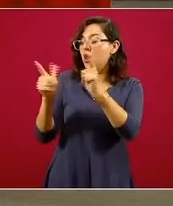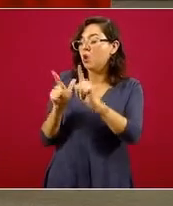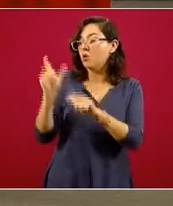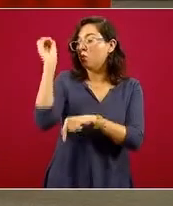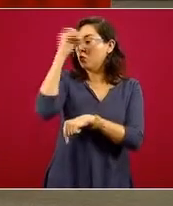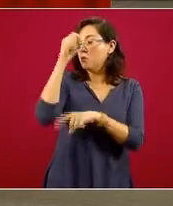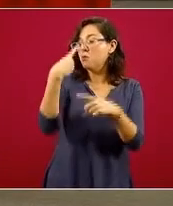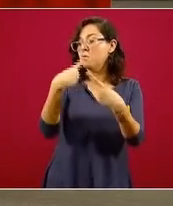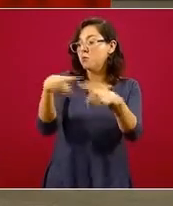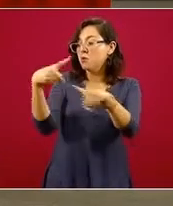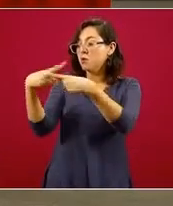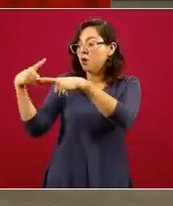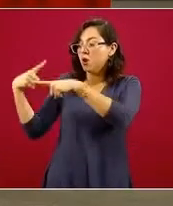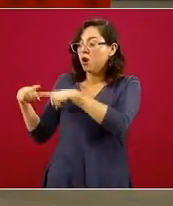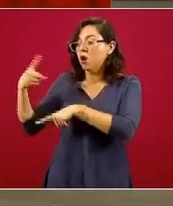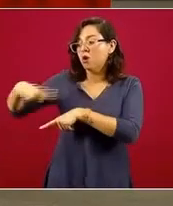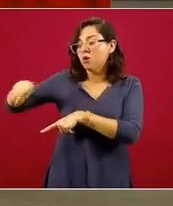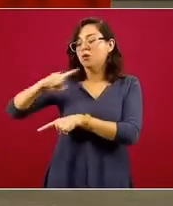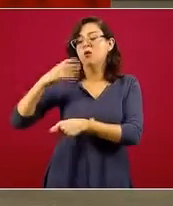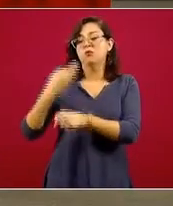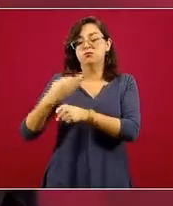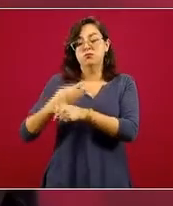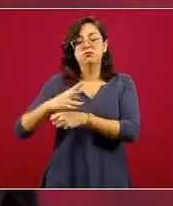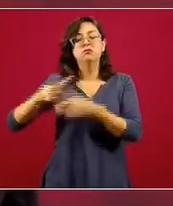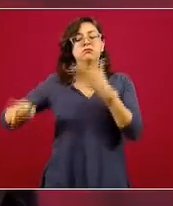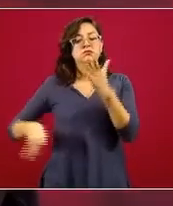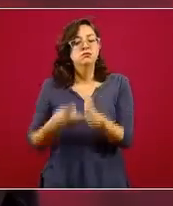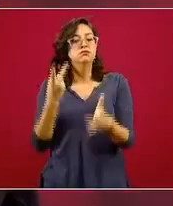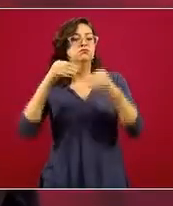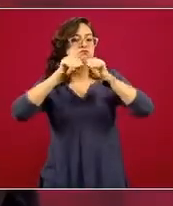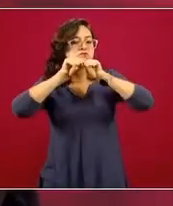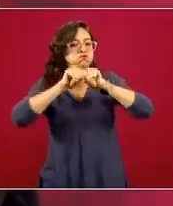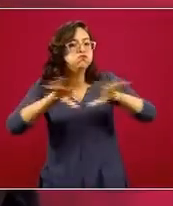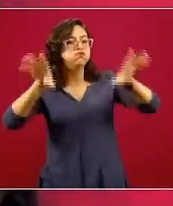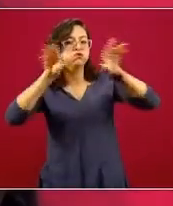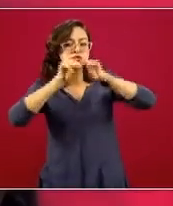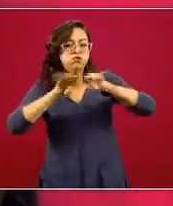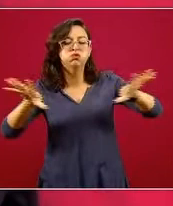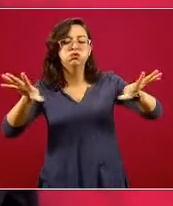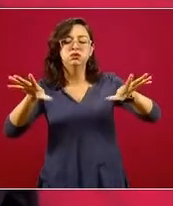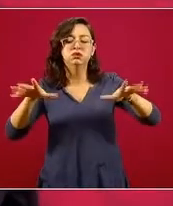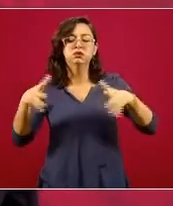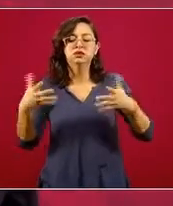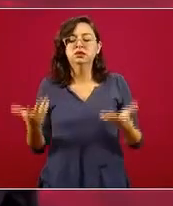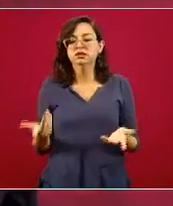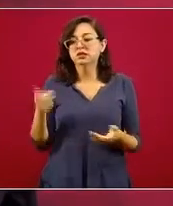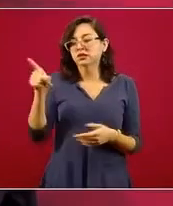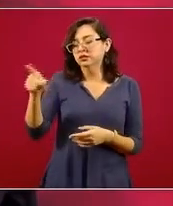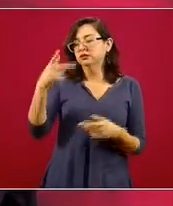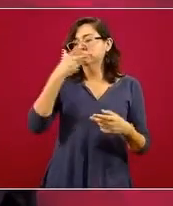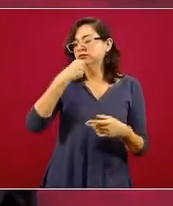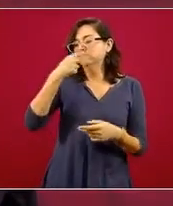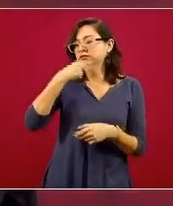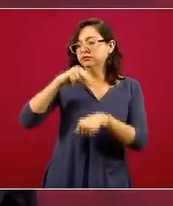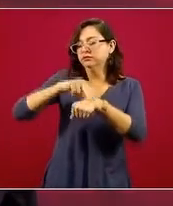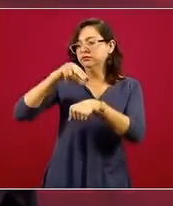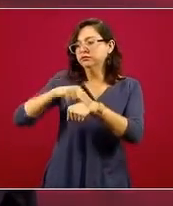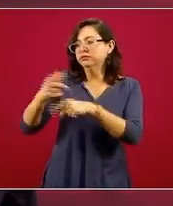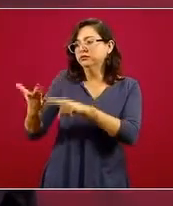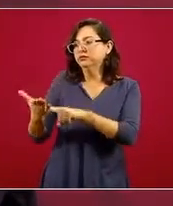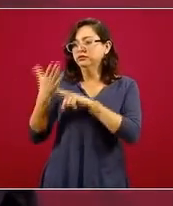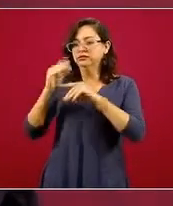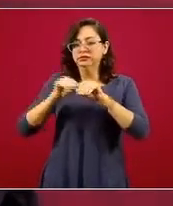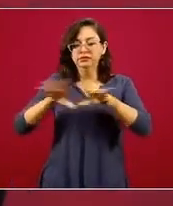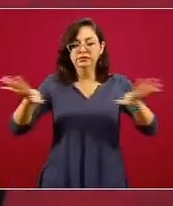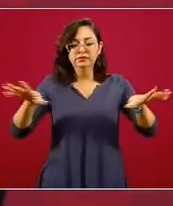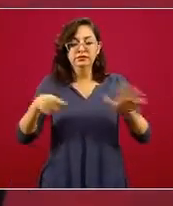opinión, por lo menos los que ahora vuelven a divulgar este mensaje de un destacado epidemiólogo, pues revela nuevamente una